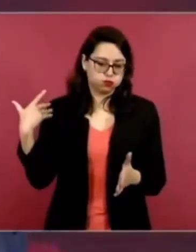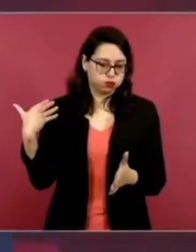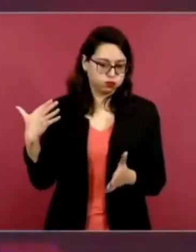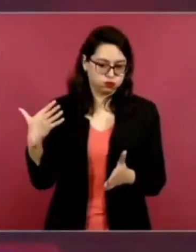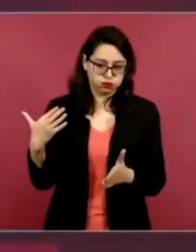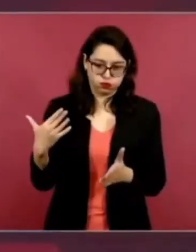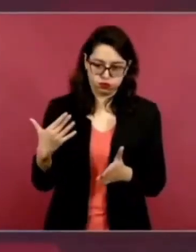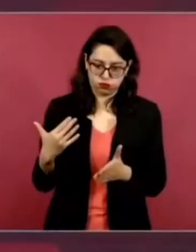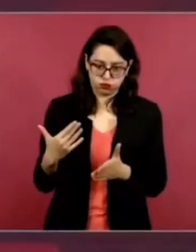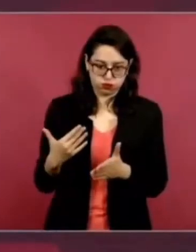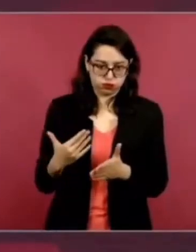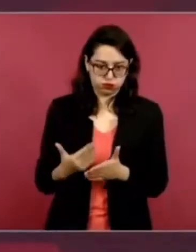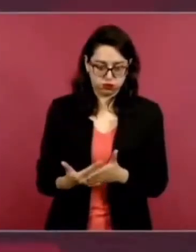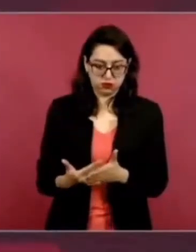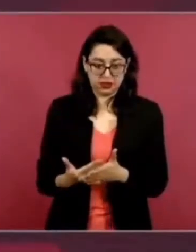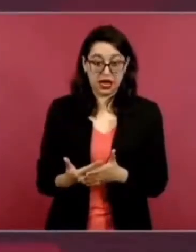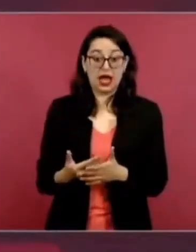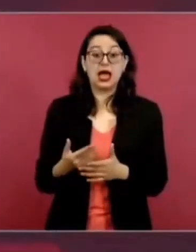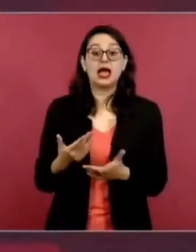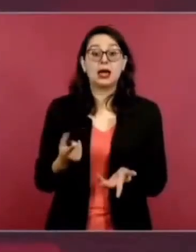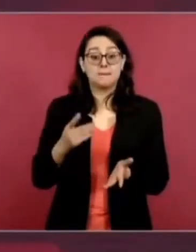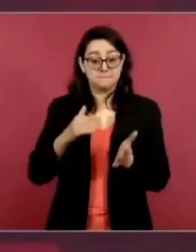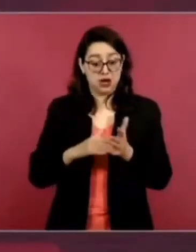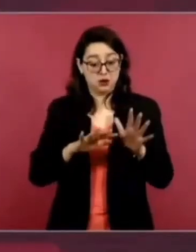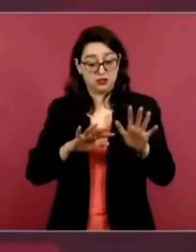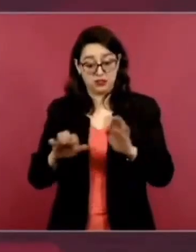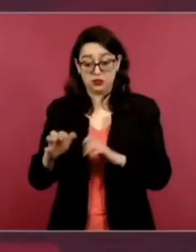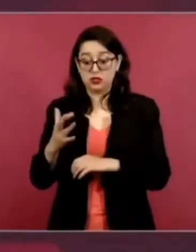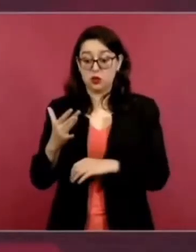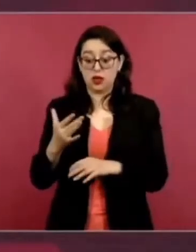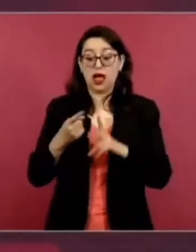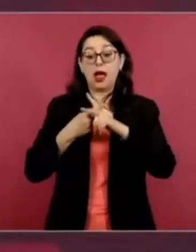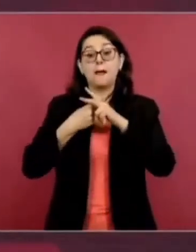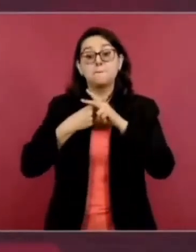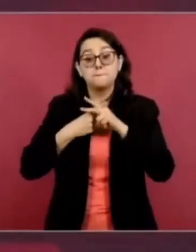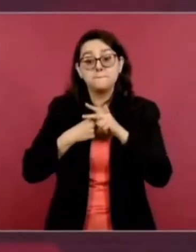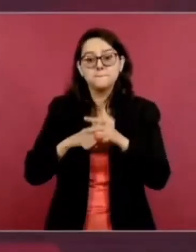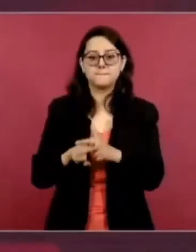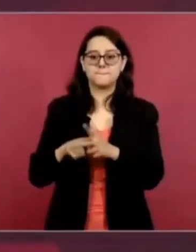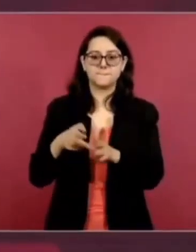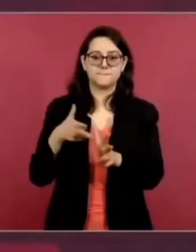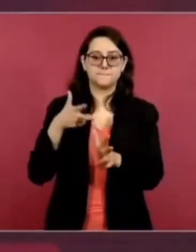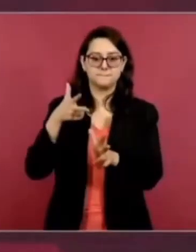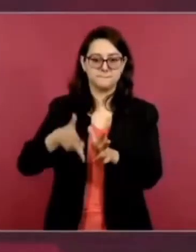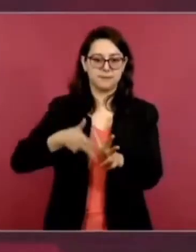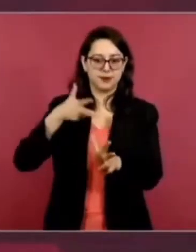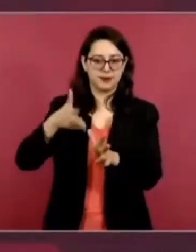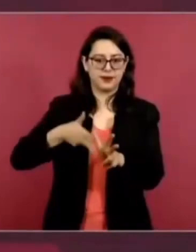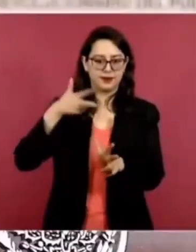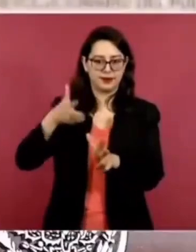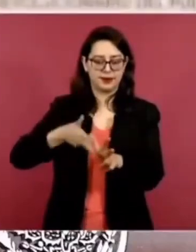se construye el ferrocarril del sureste. Y después,